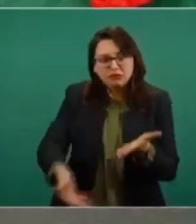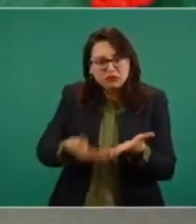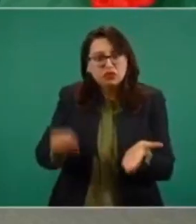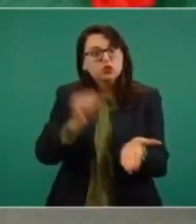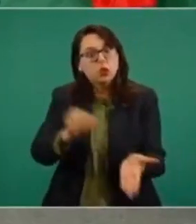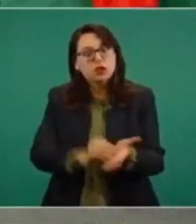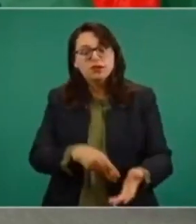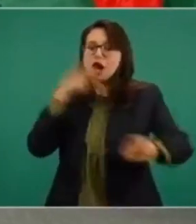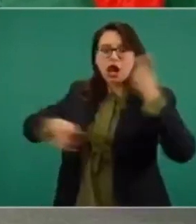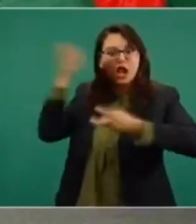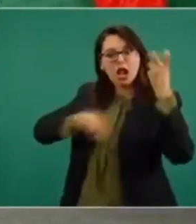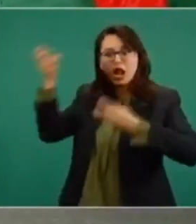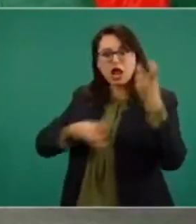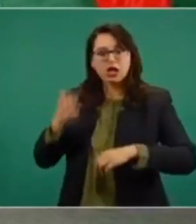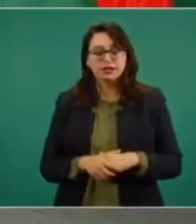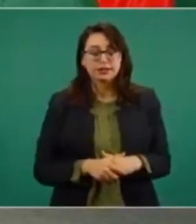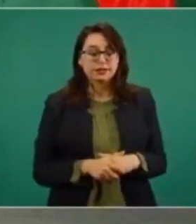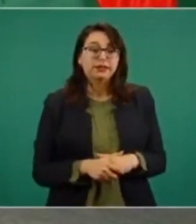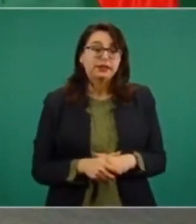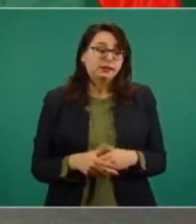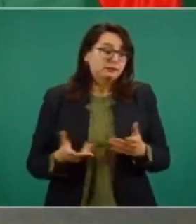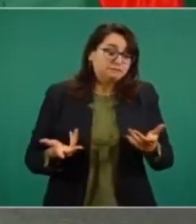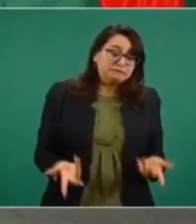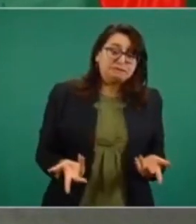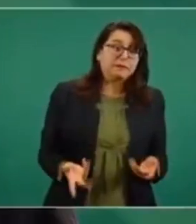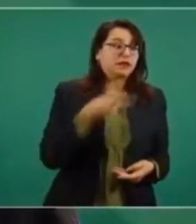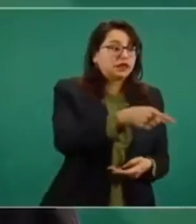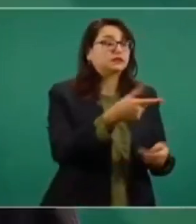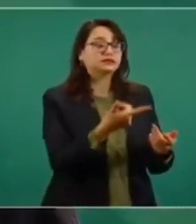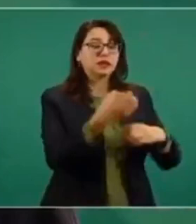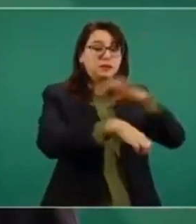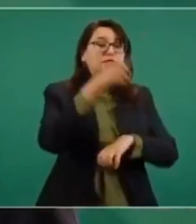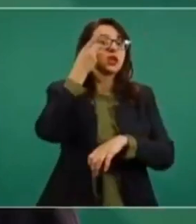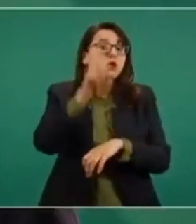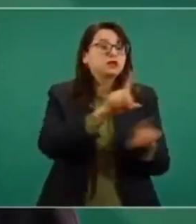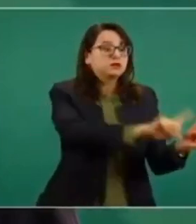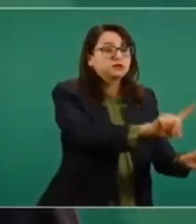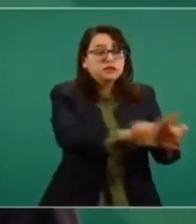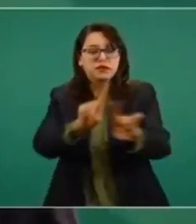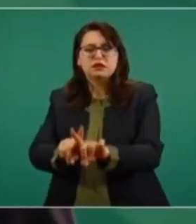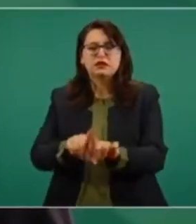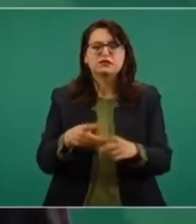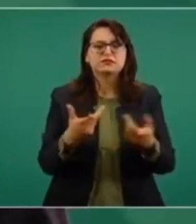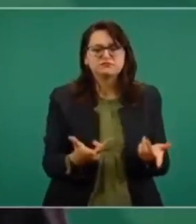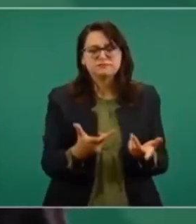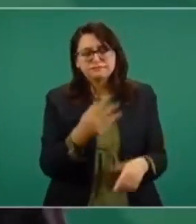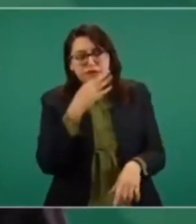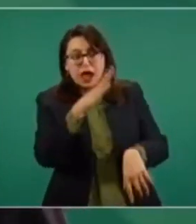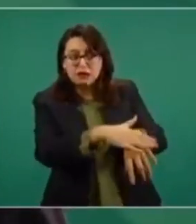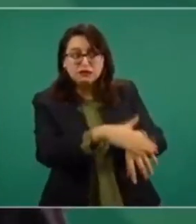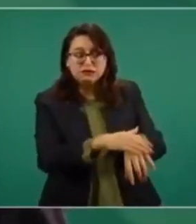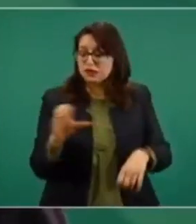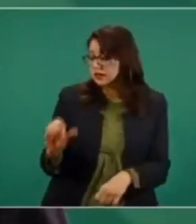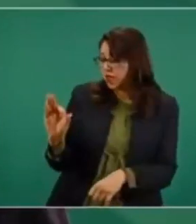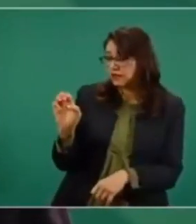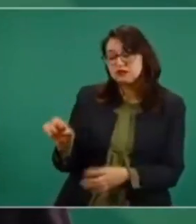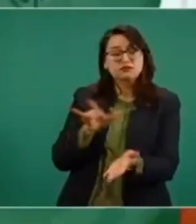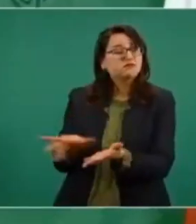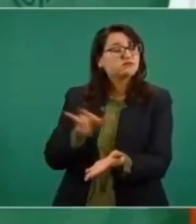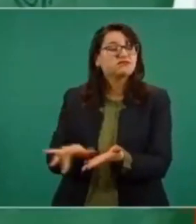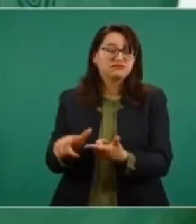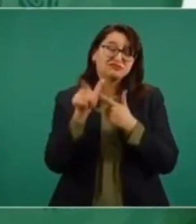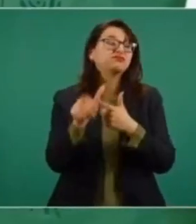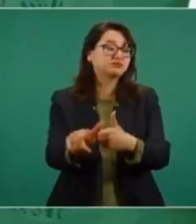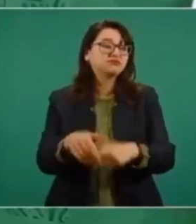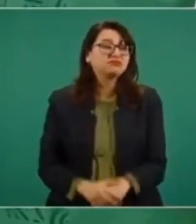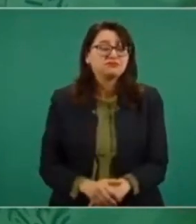¿Qué les digo a los dueños de las empresas, a estos grupos de intereses creados? Que vamos a seguir apoyando a la Comisión Federal de Electricidad, que es